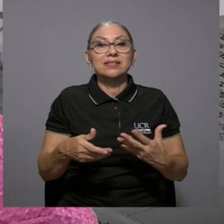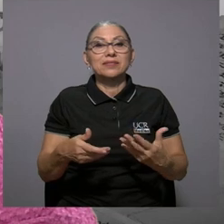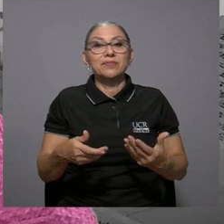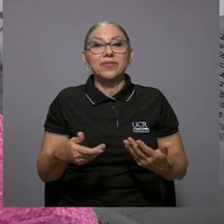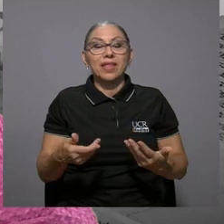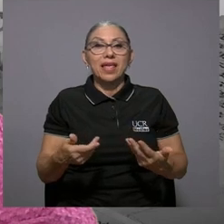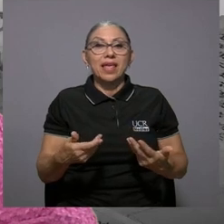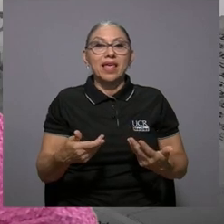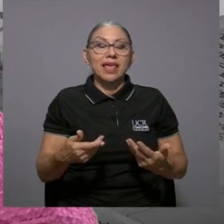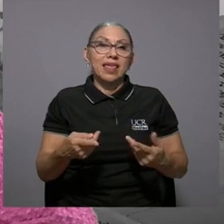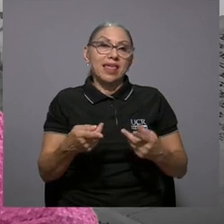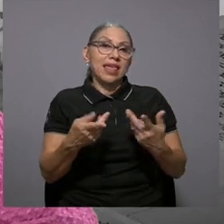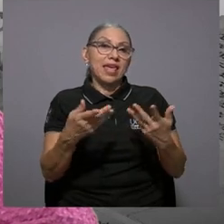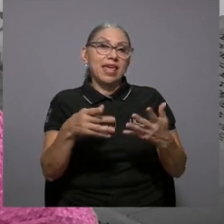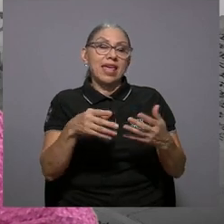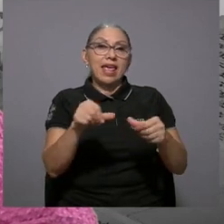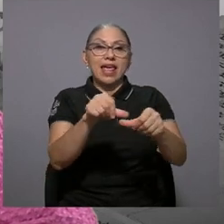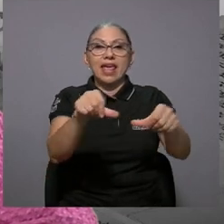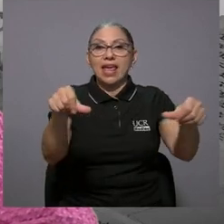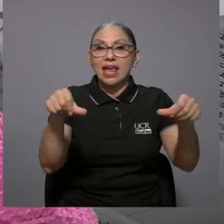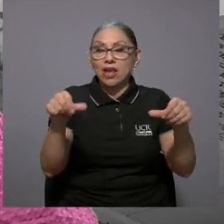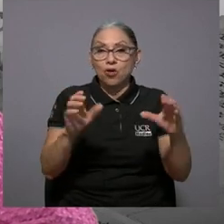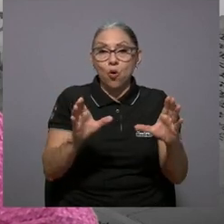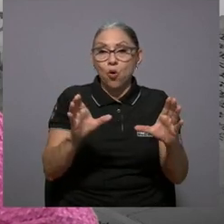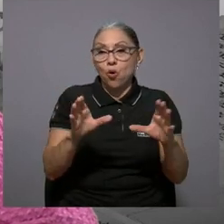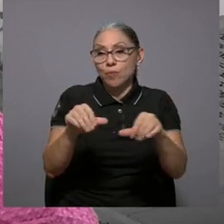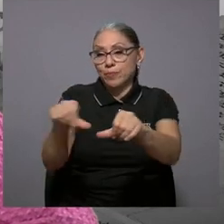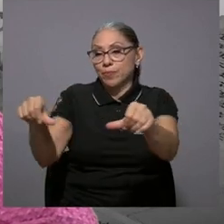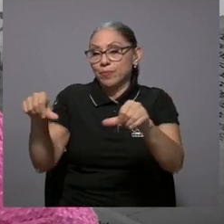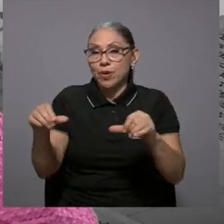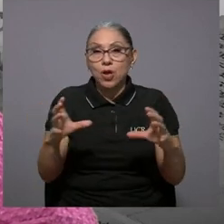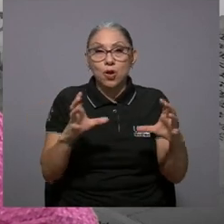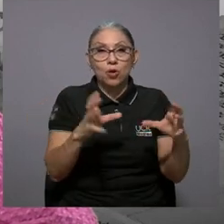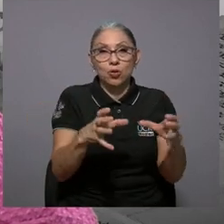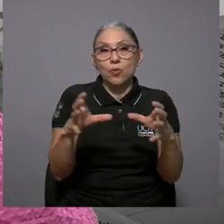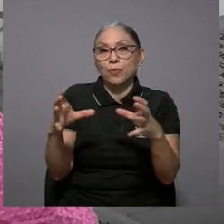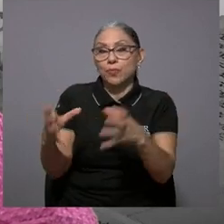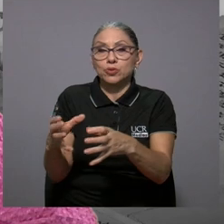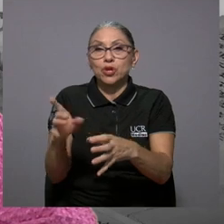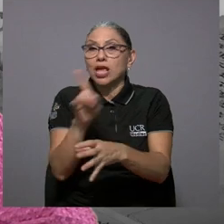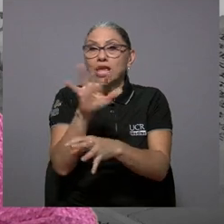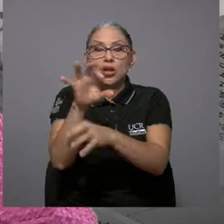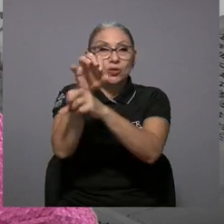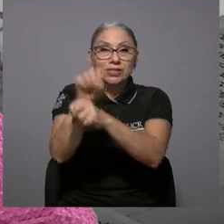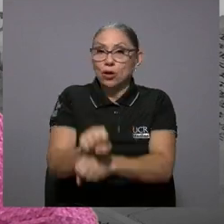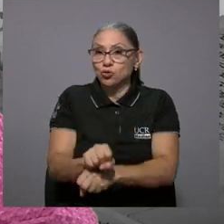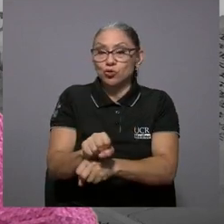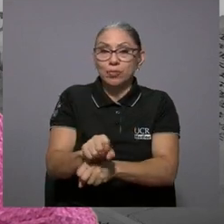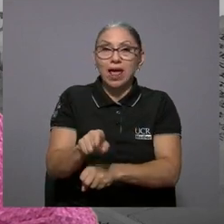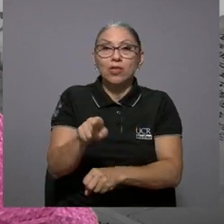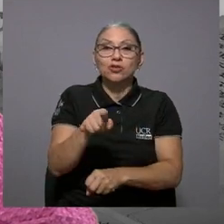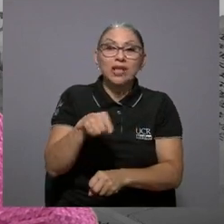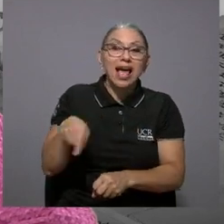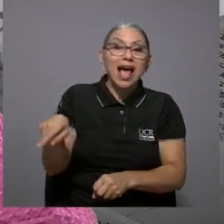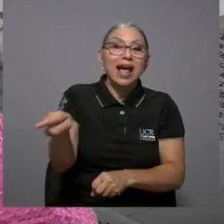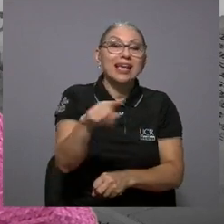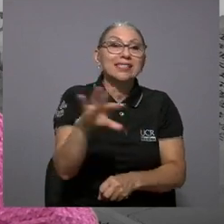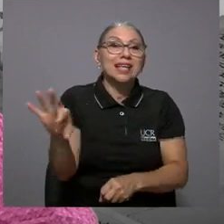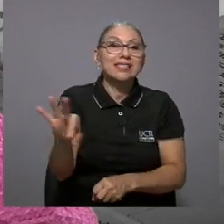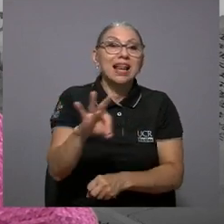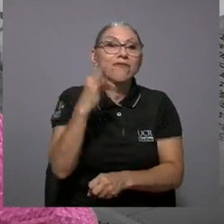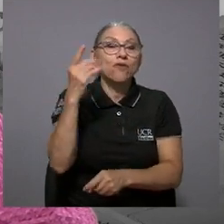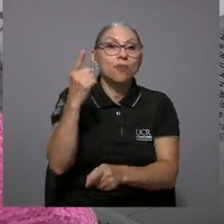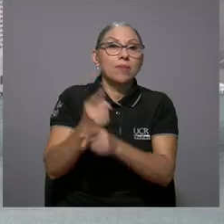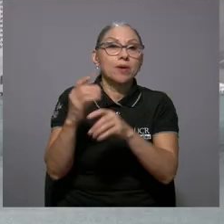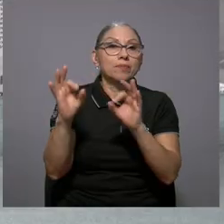desde los sectores que no están acostumbrados a que esa sea la forma de